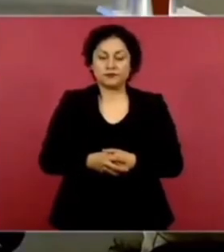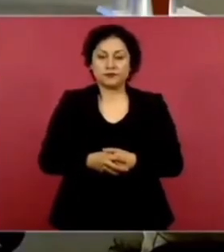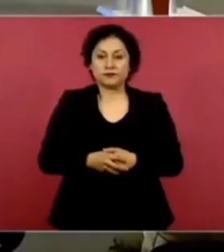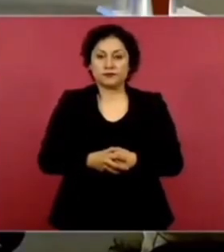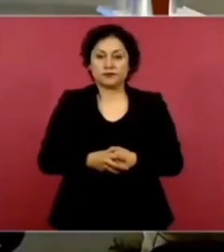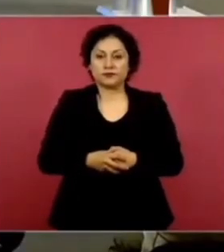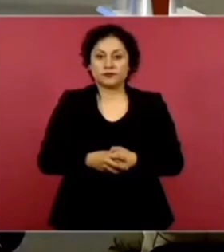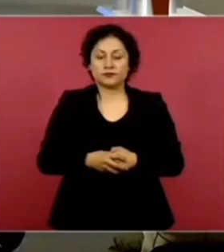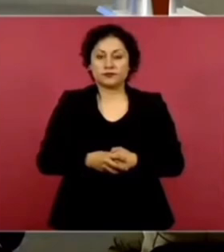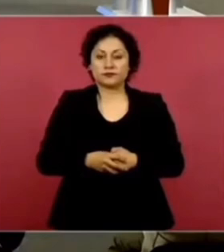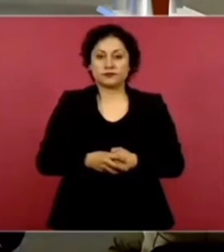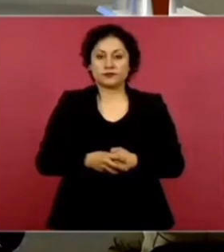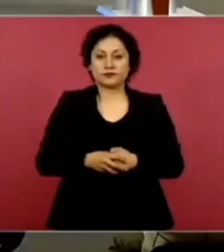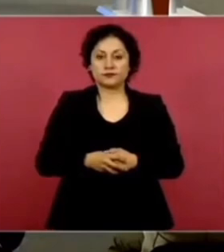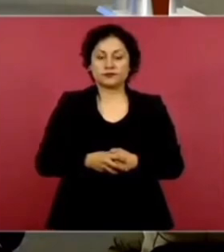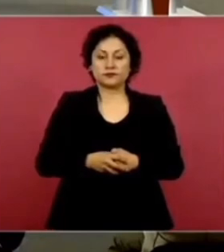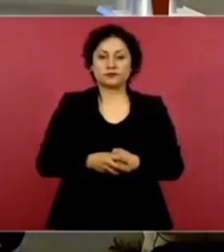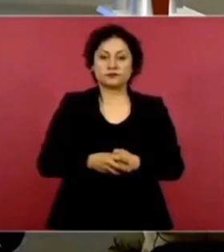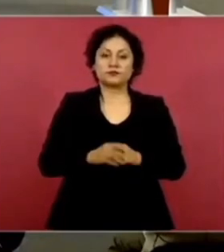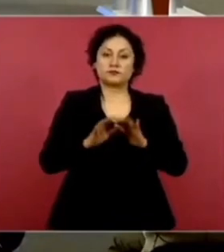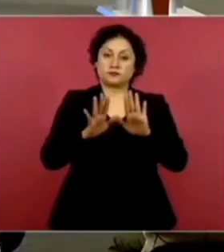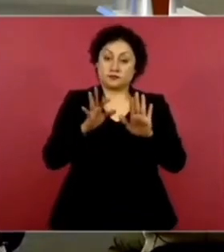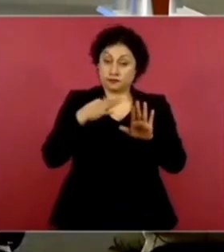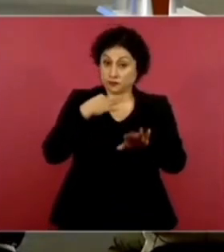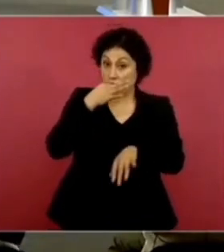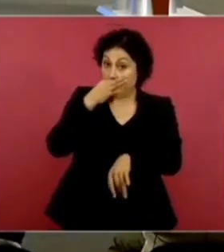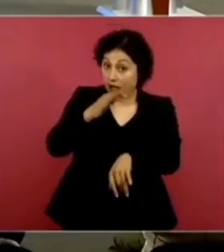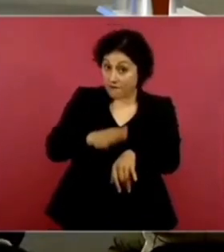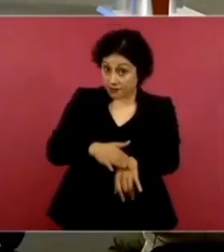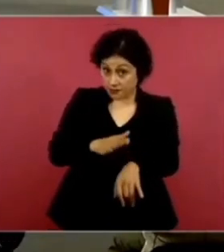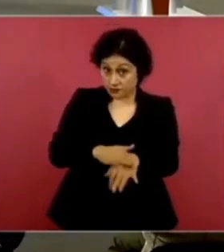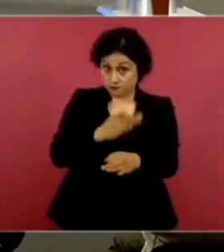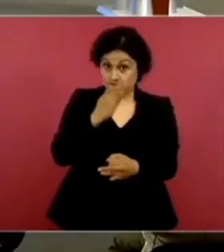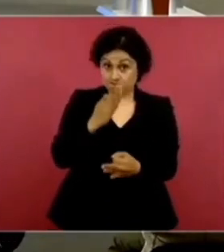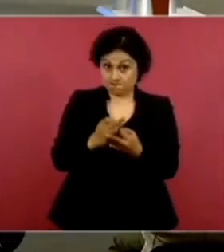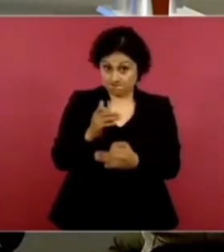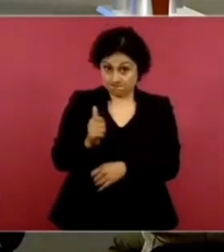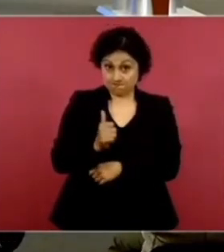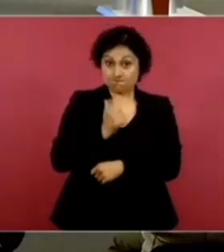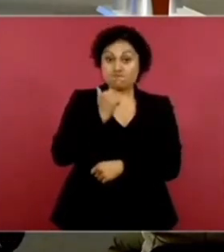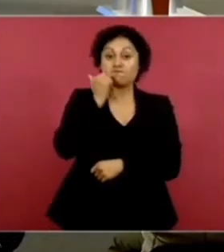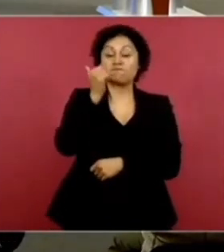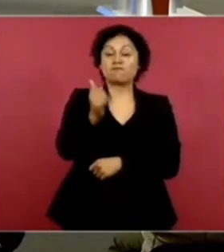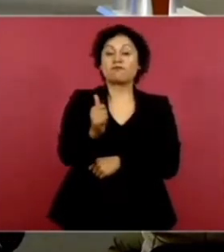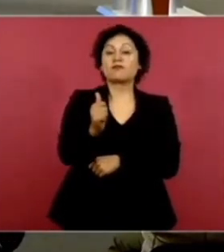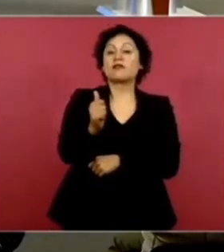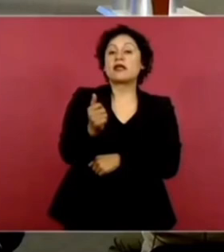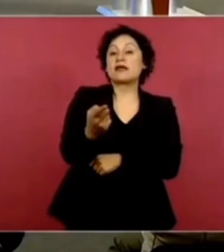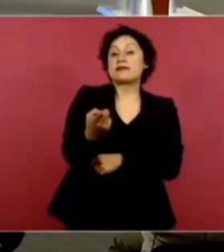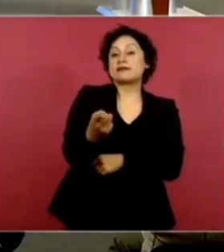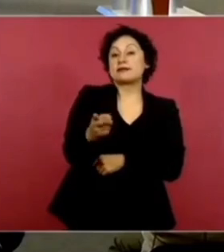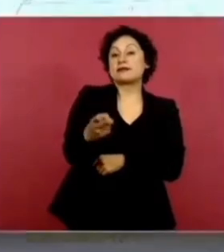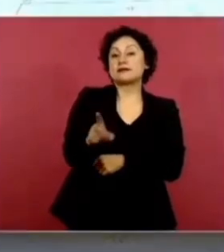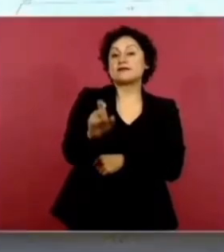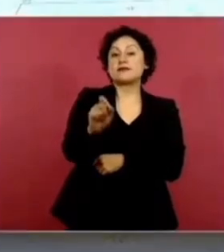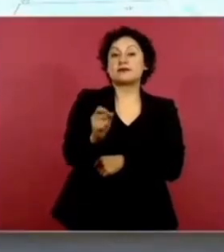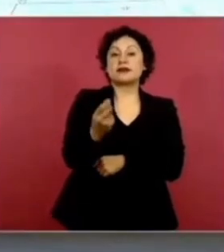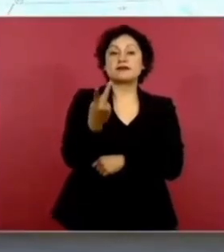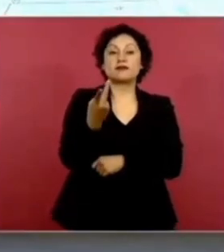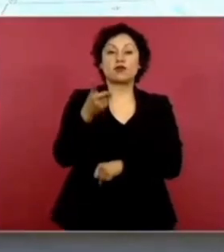De una vez. Este, les digo que. Vamos a inaugurar el día 22 de diciembre. tren.